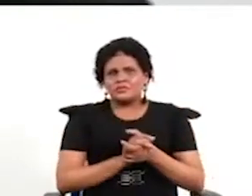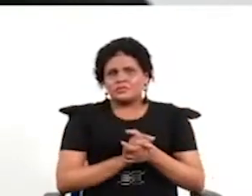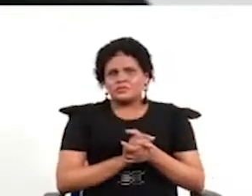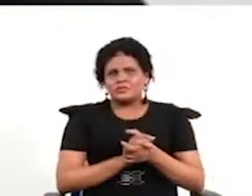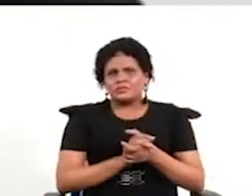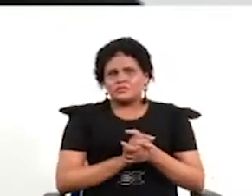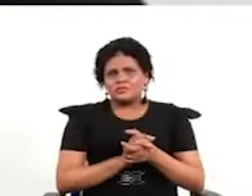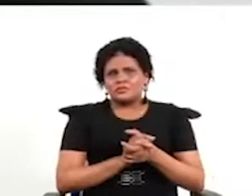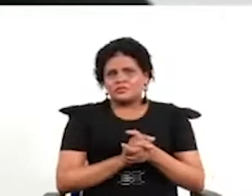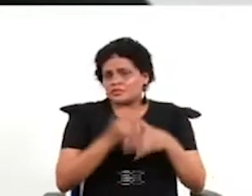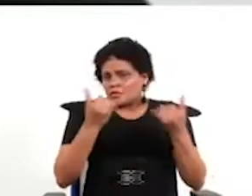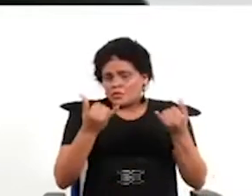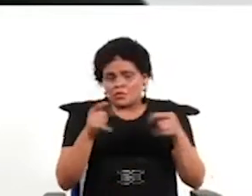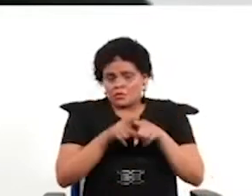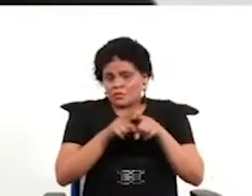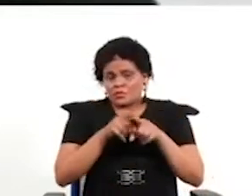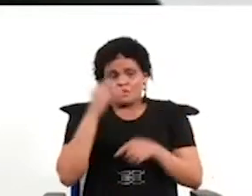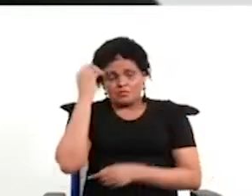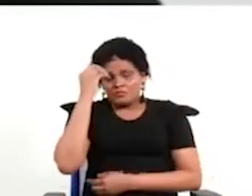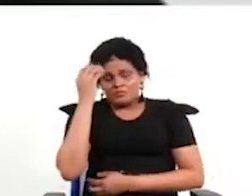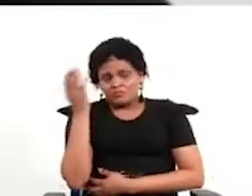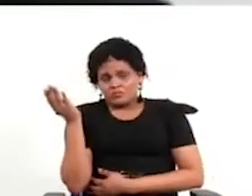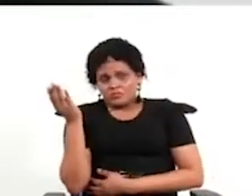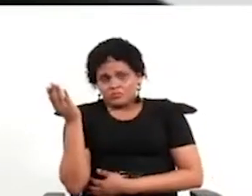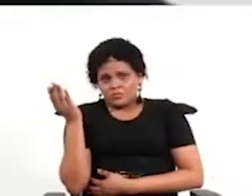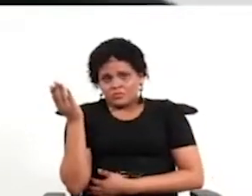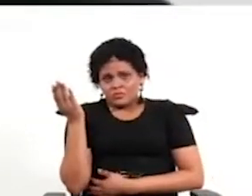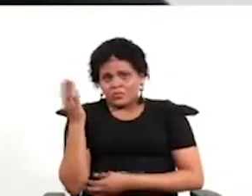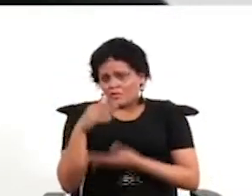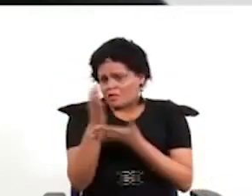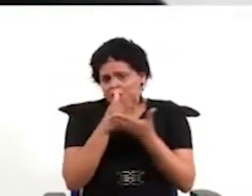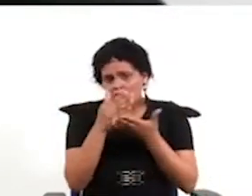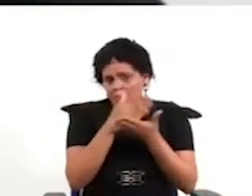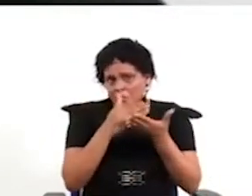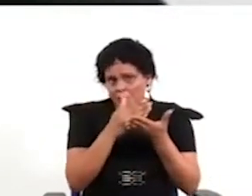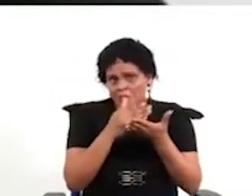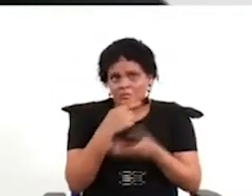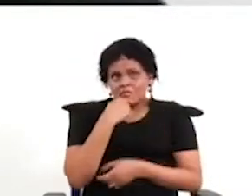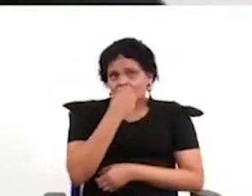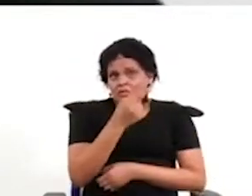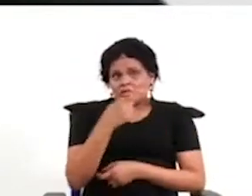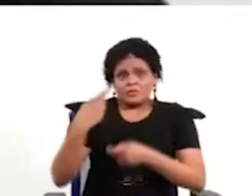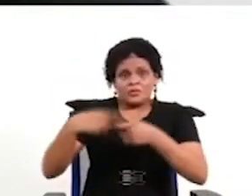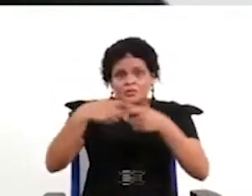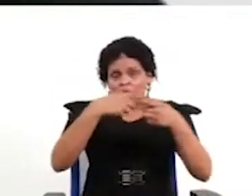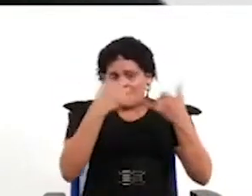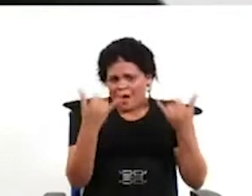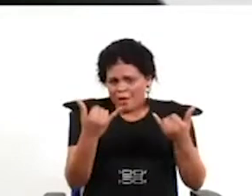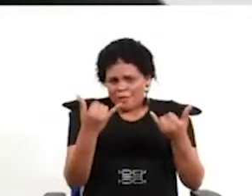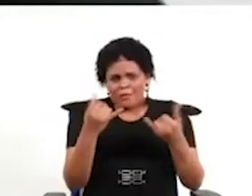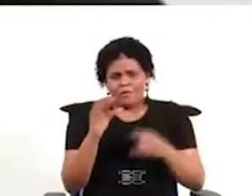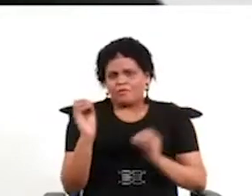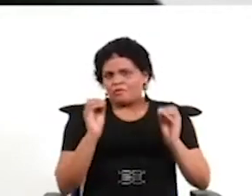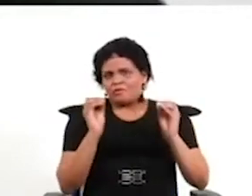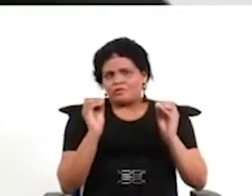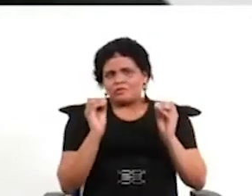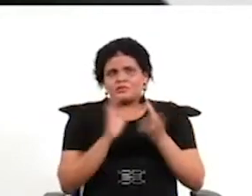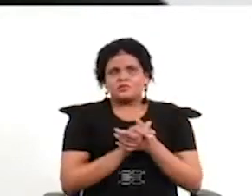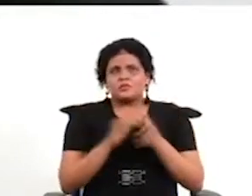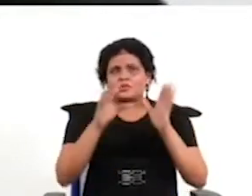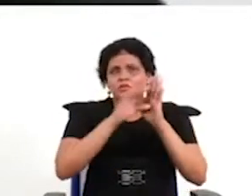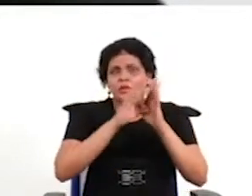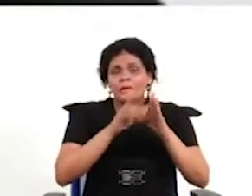obviamente no es la intención de ninguno de los que abogamos por la participación actual en los procesos de cambio constitucional